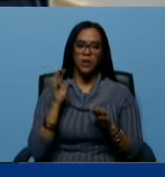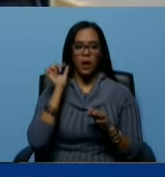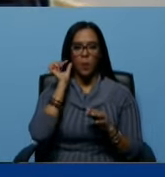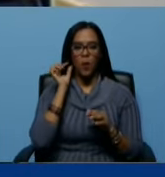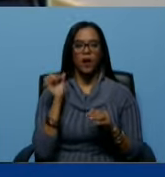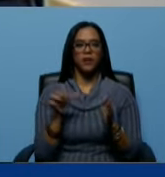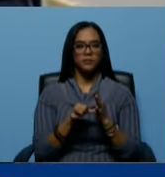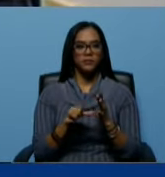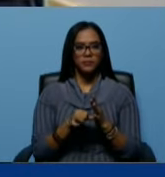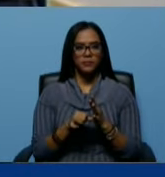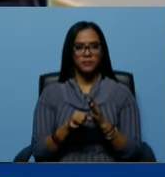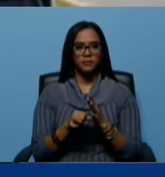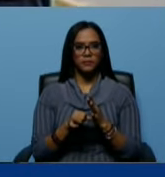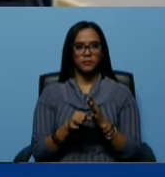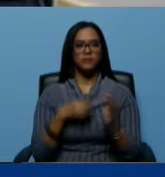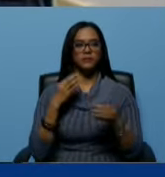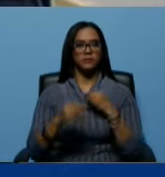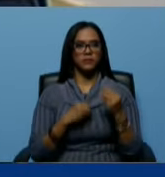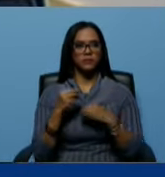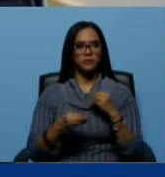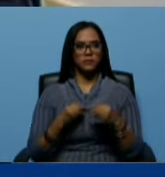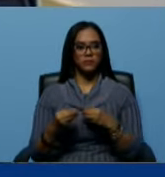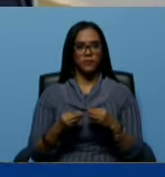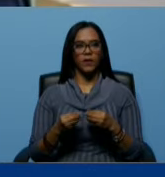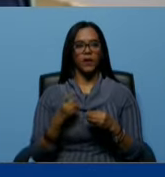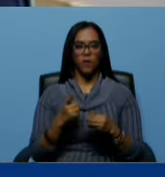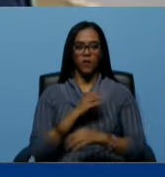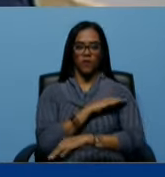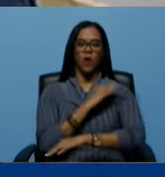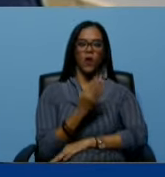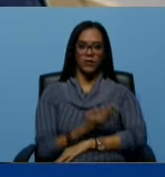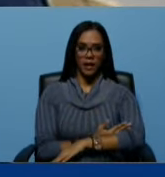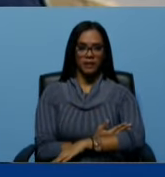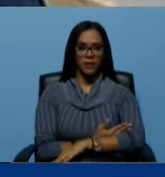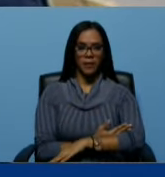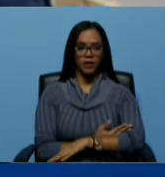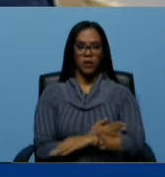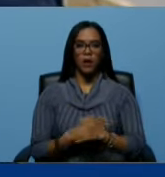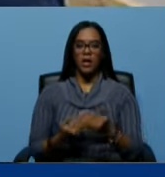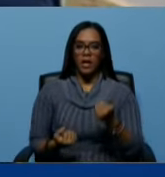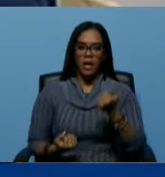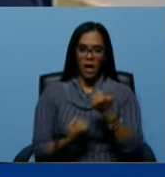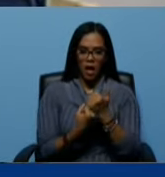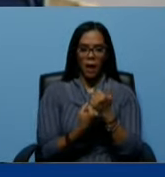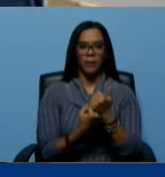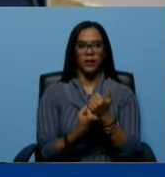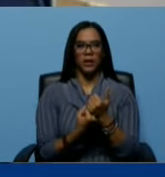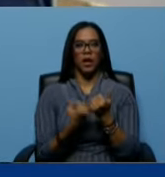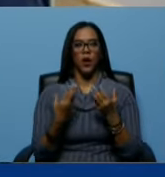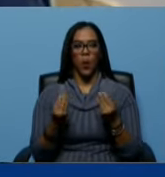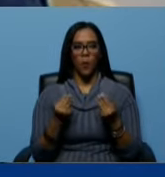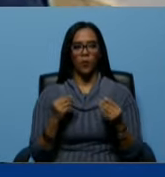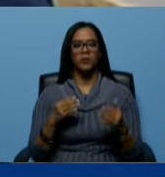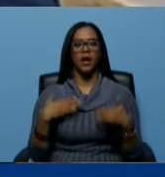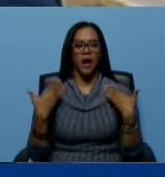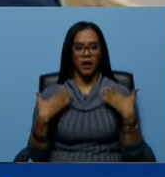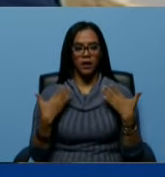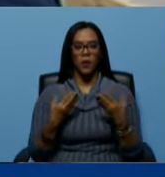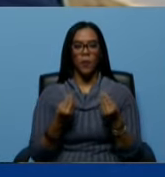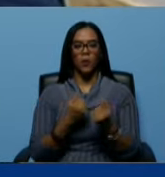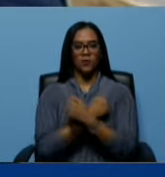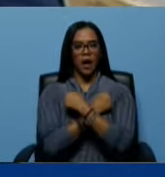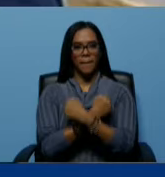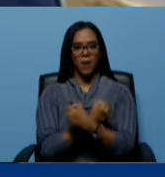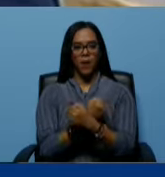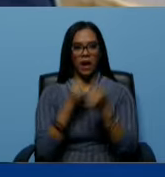el cual pues hacemos un fortalecimiento y empujamos con mucho ánimo y mucho amor la